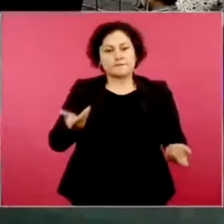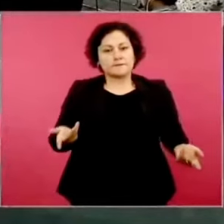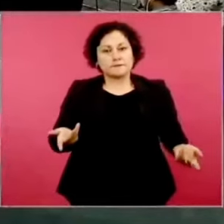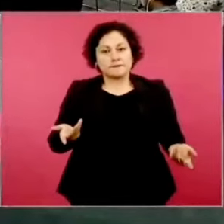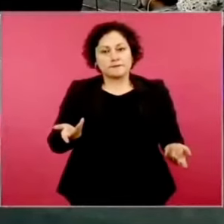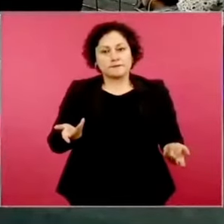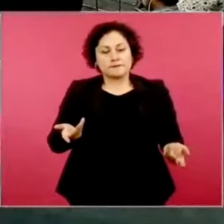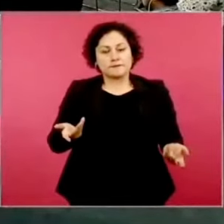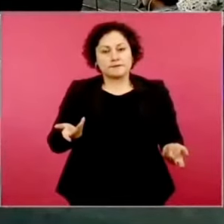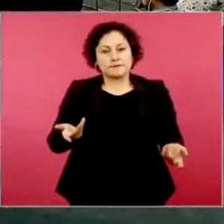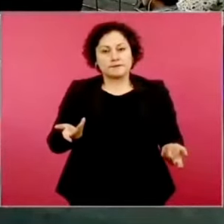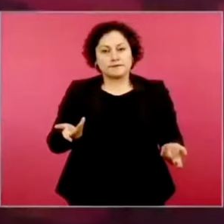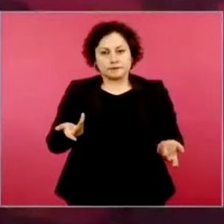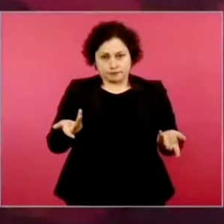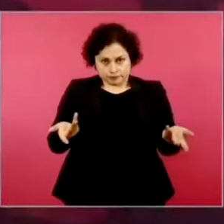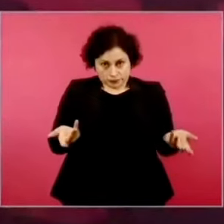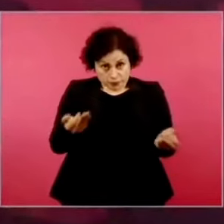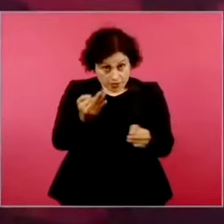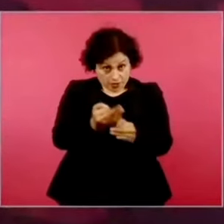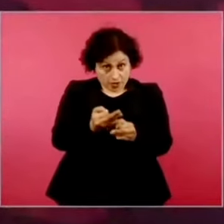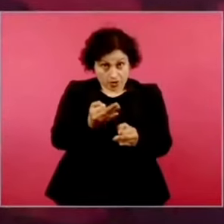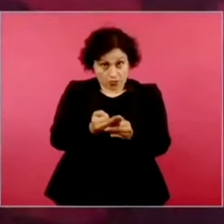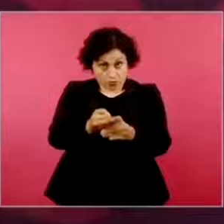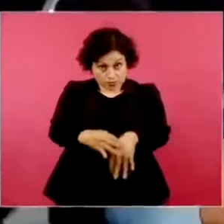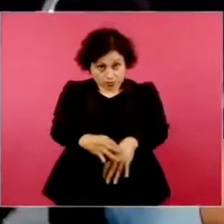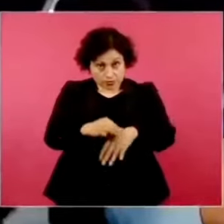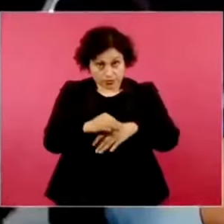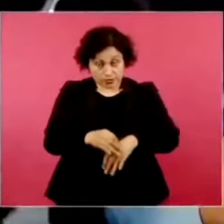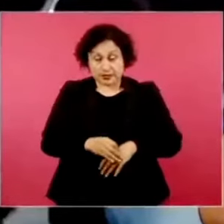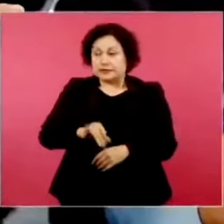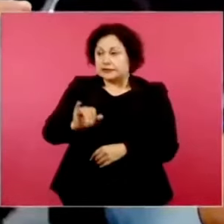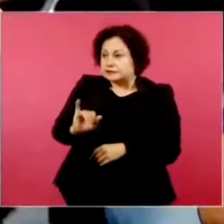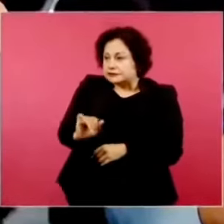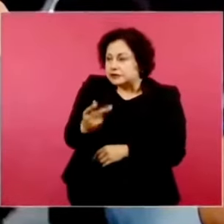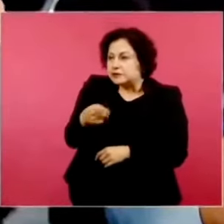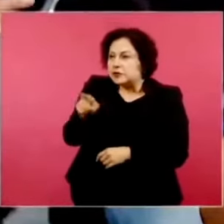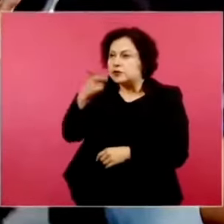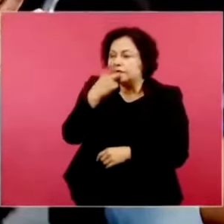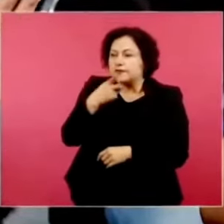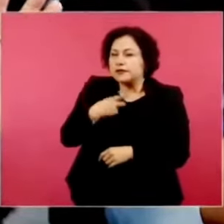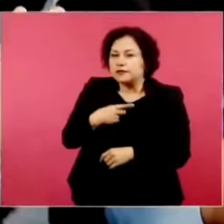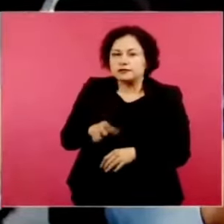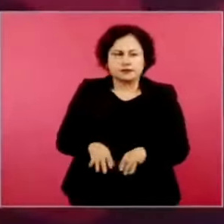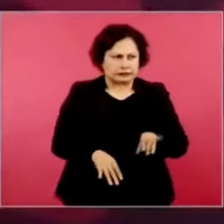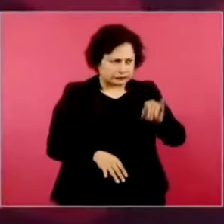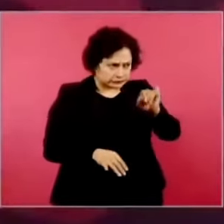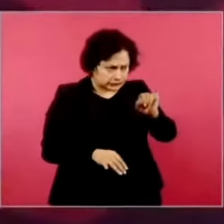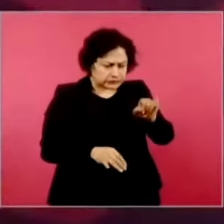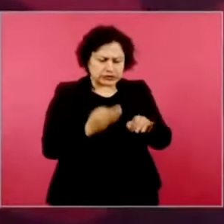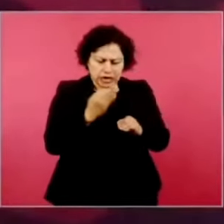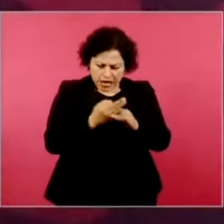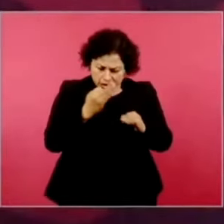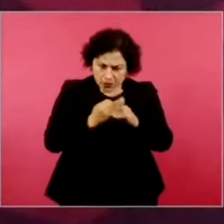Estamos hablando en plata. Pero usted está hablando también de que aquí hay una confrontación entre… sí, sí, y la estamos atendiendo.